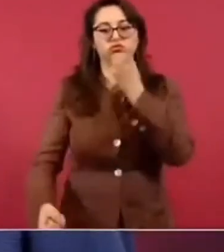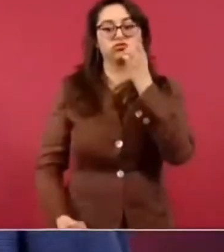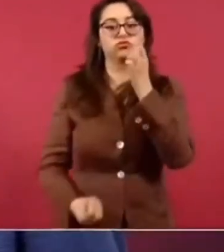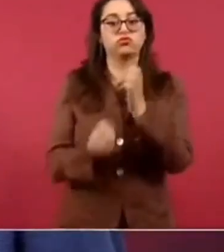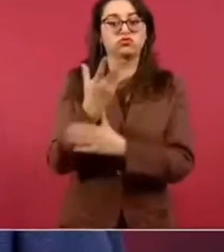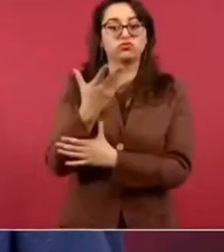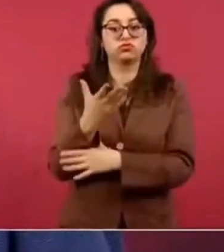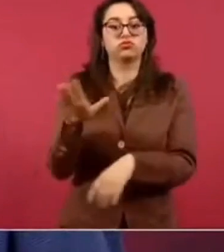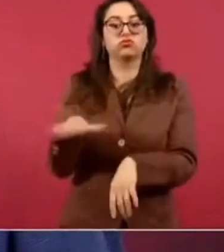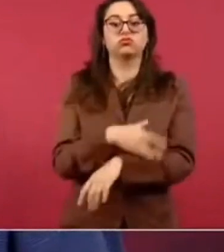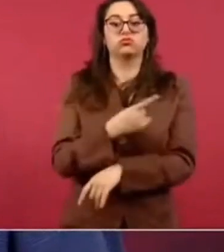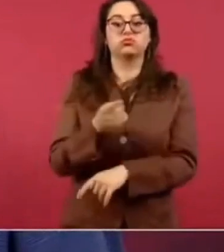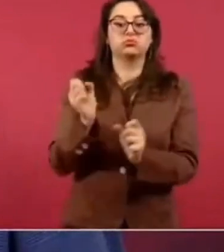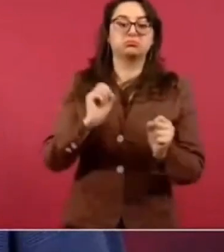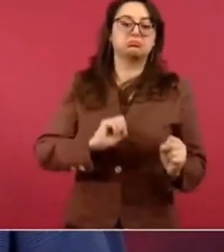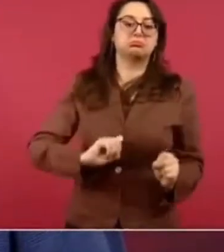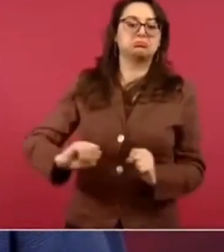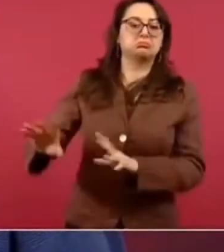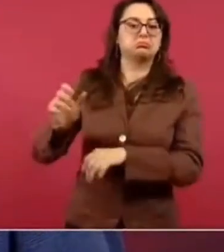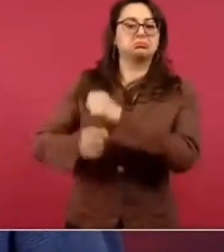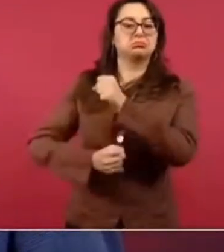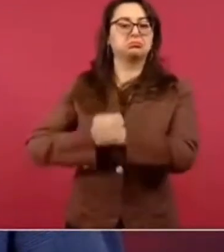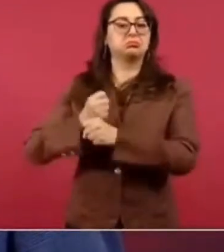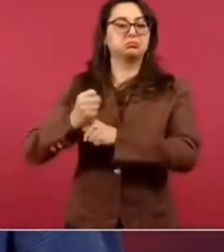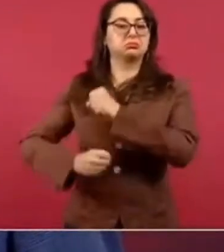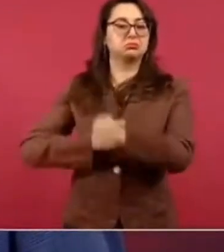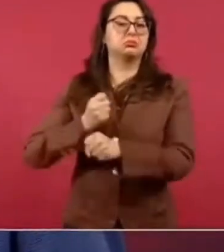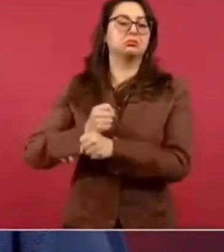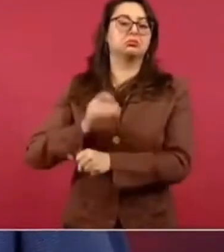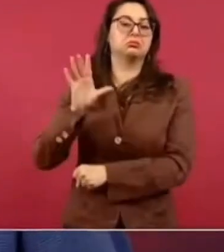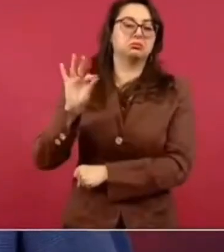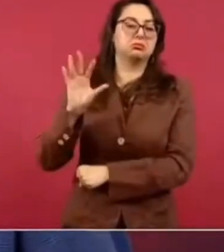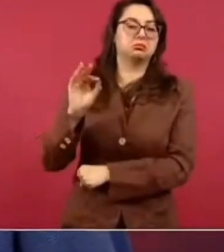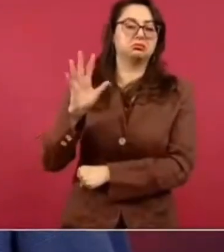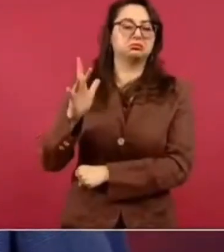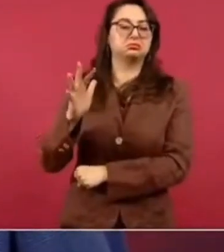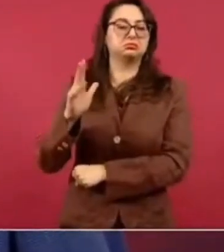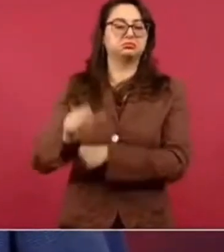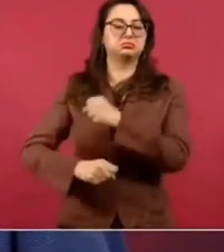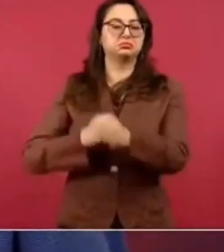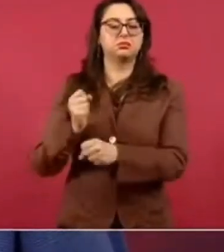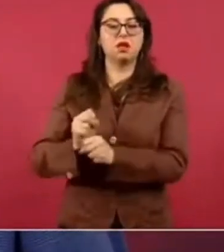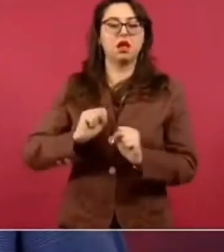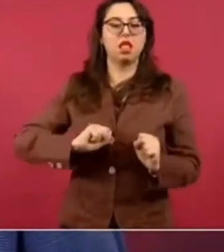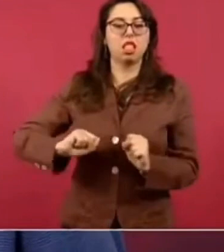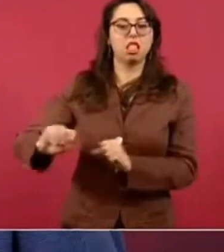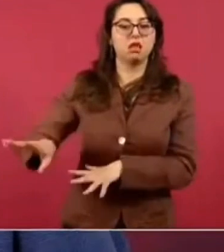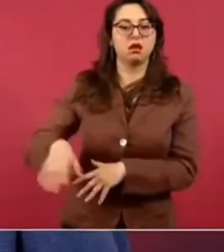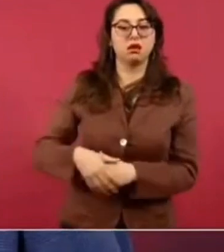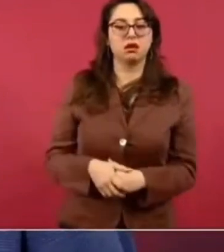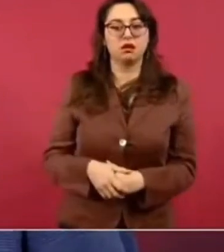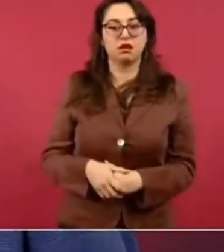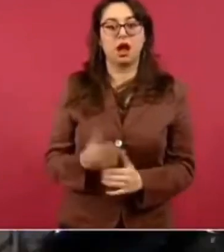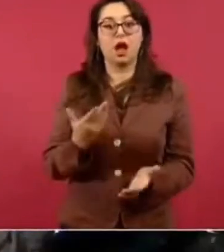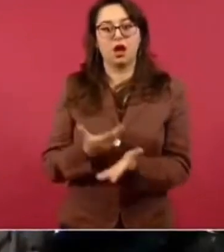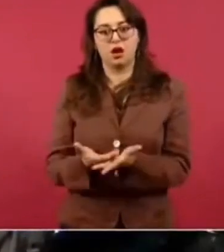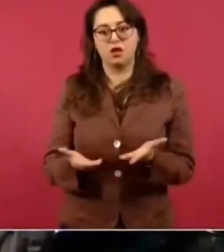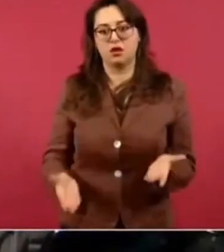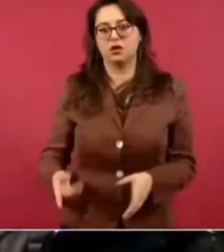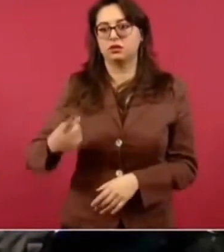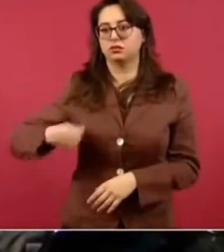50 años por turbinas modernas nuevas que producen que generan